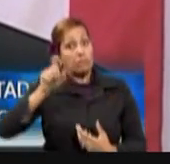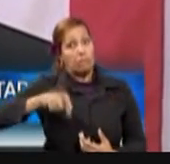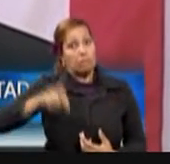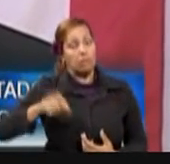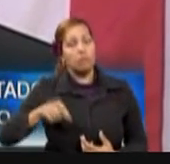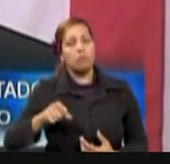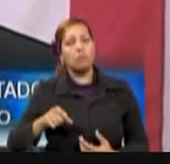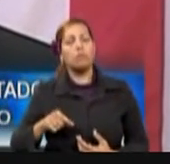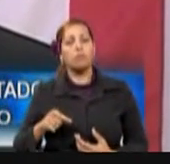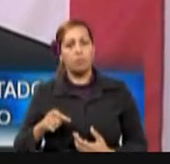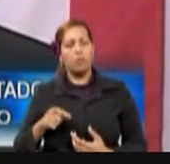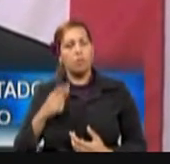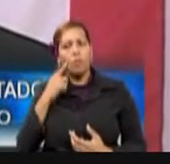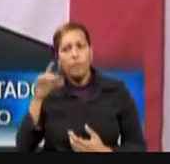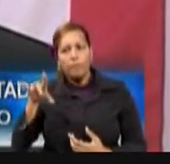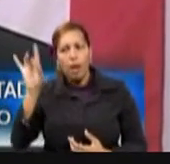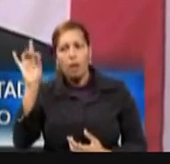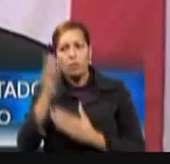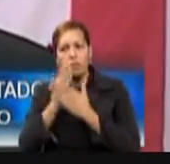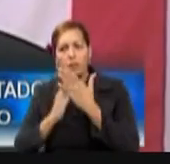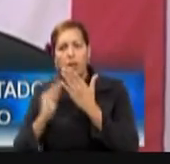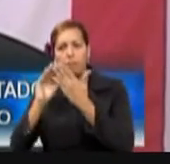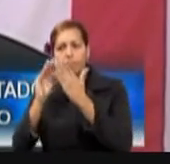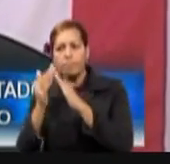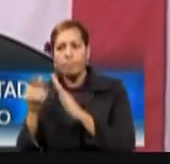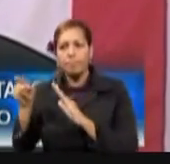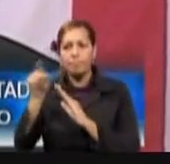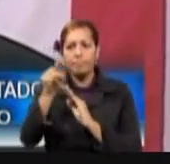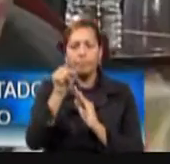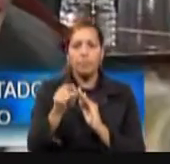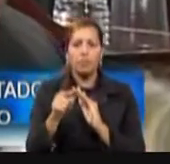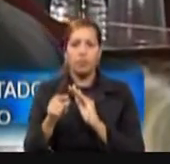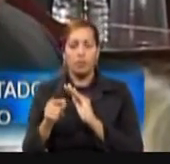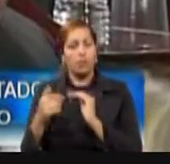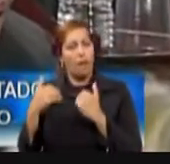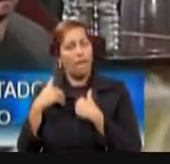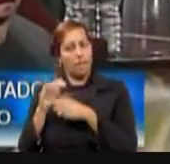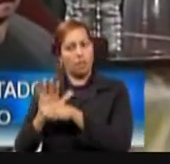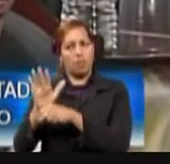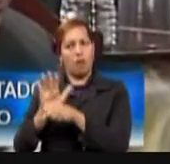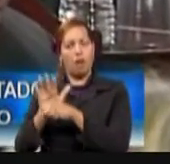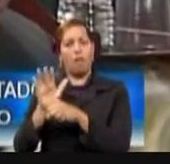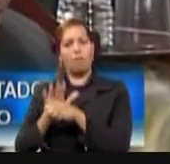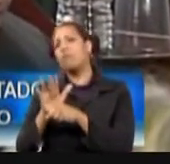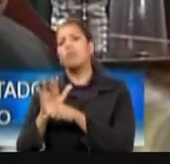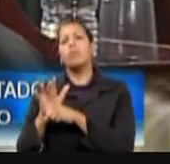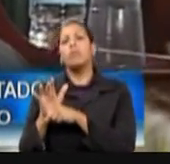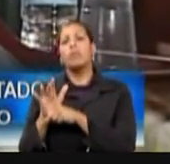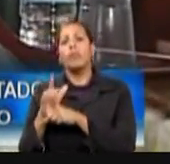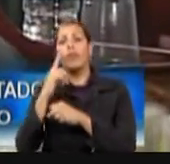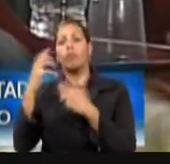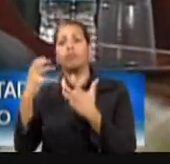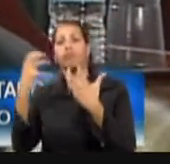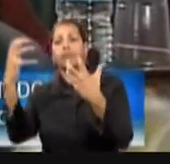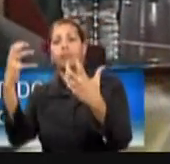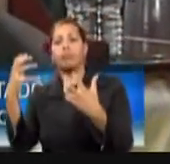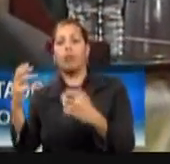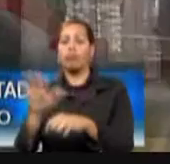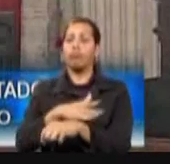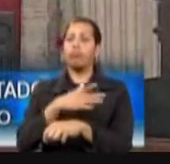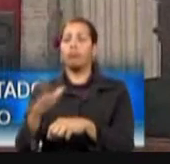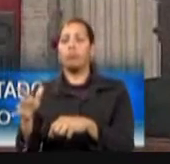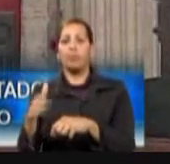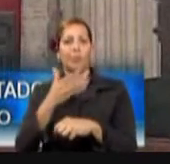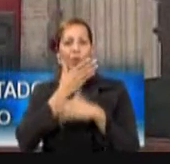hemos descubierto que hay municipios aparentemente con recursos suficientes para estatuas fuentes y conciertos que no cuentan con